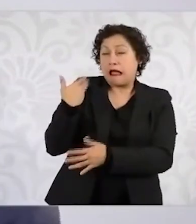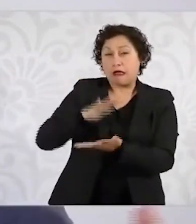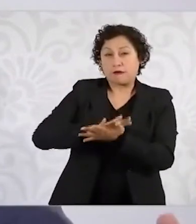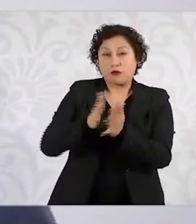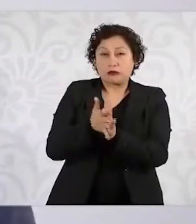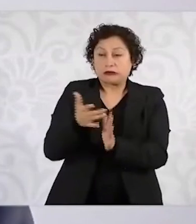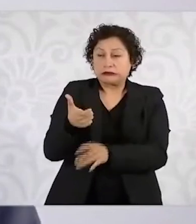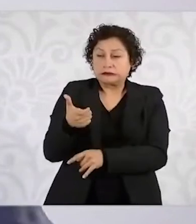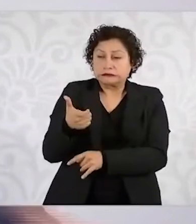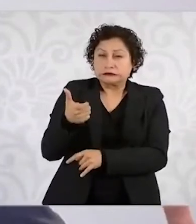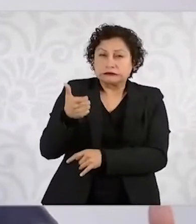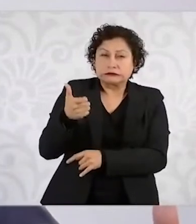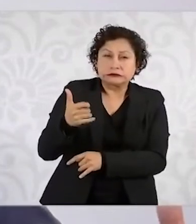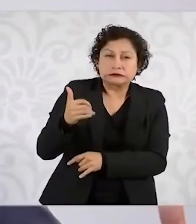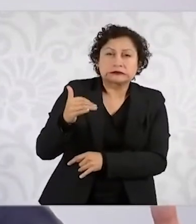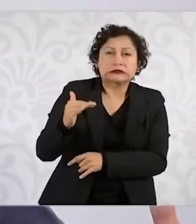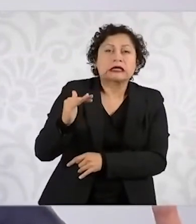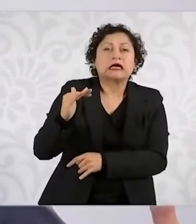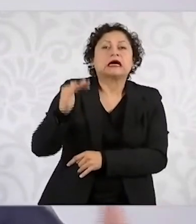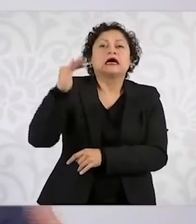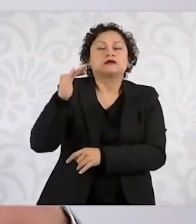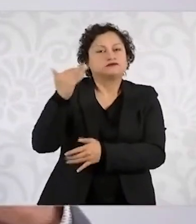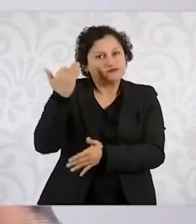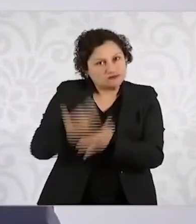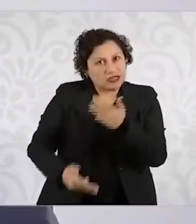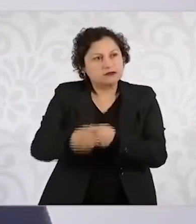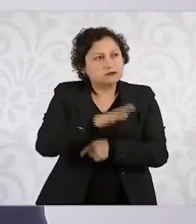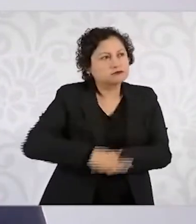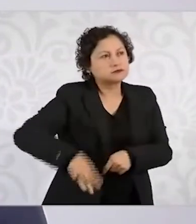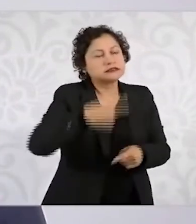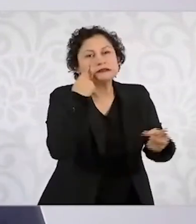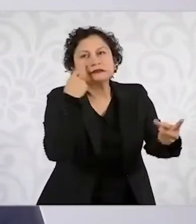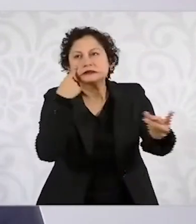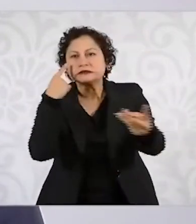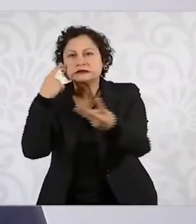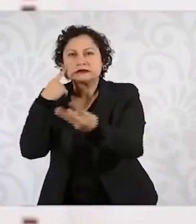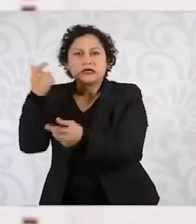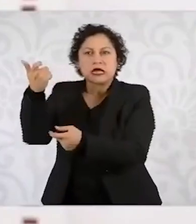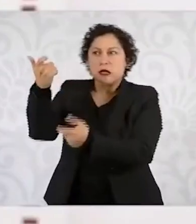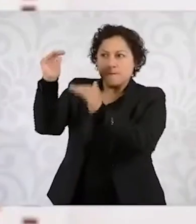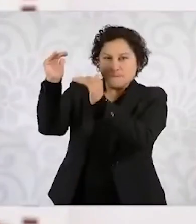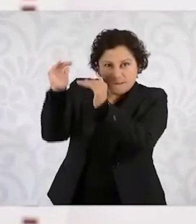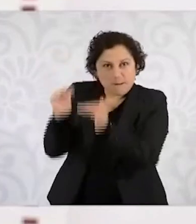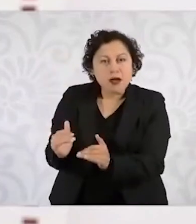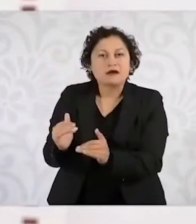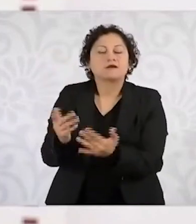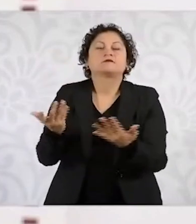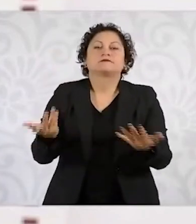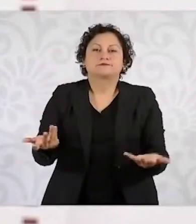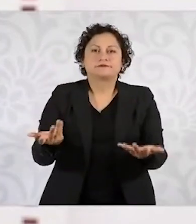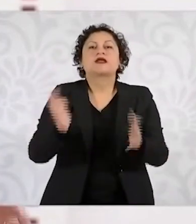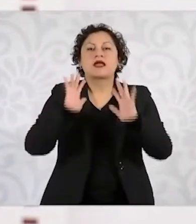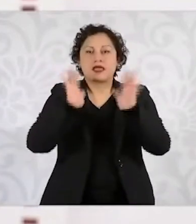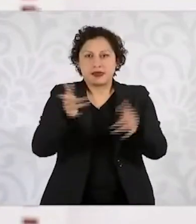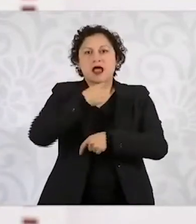Se trata de trabajar con todos los actores de la cadena para ver cómo le hacemos para bajar este precio. Estamos ya platicando uno por